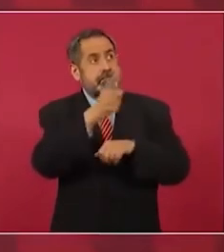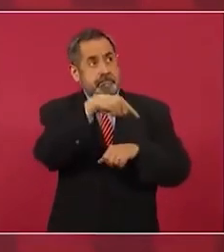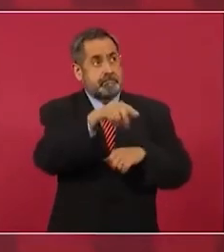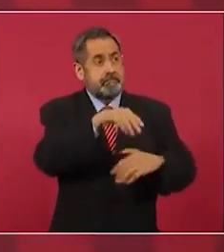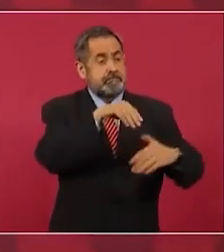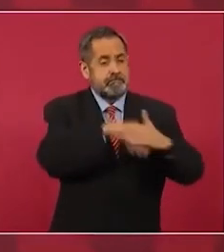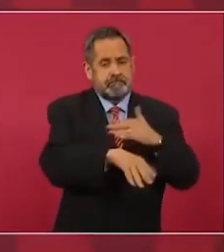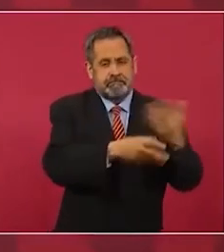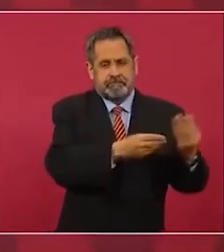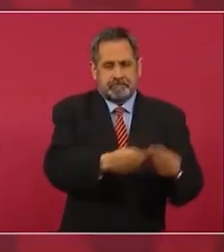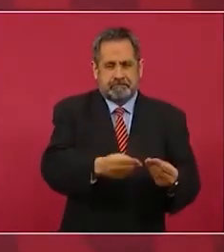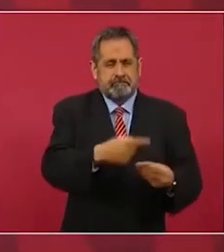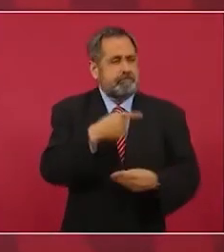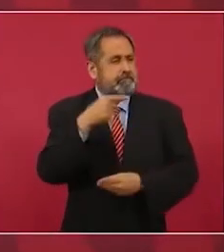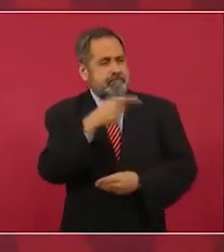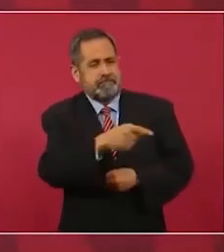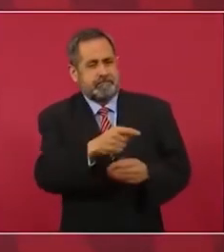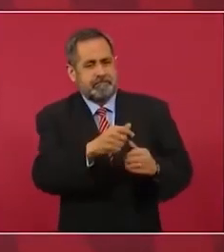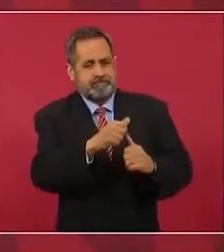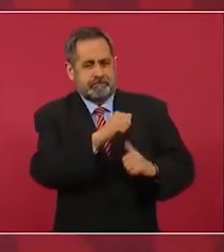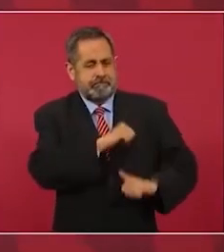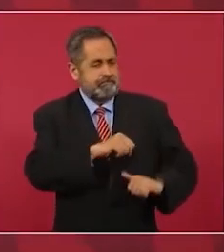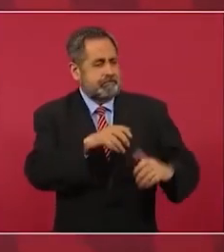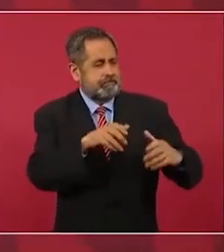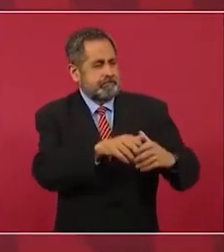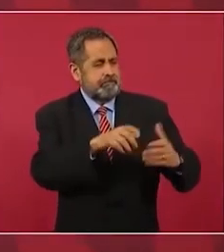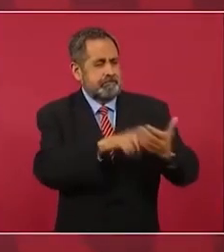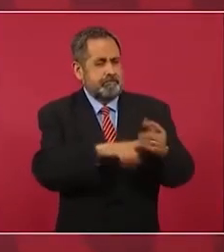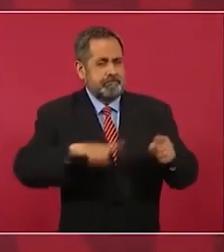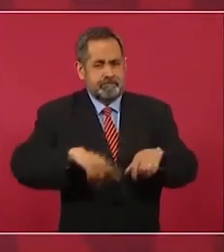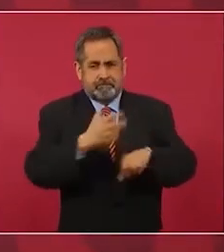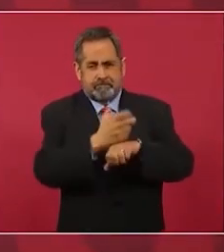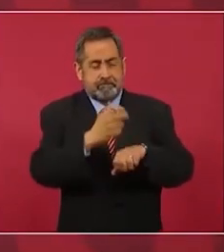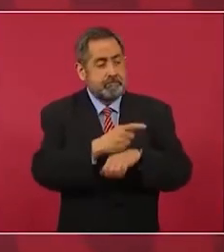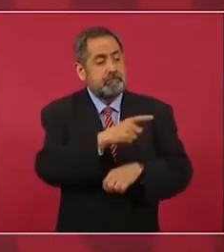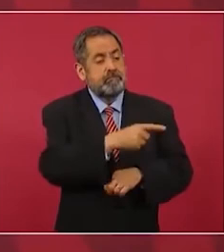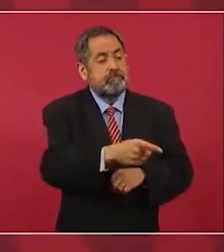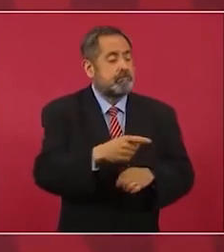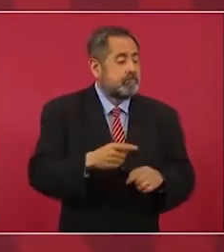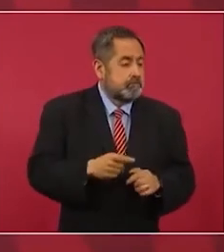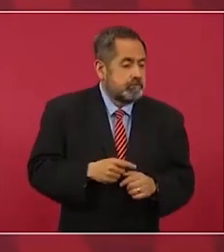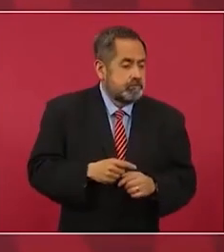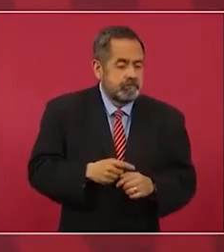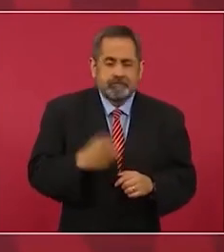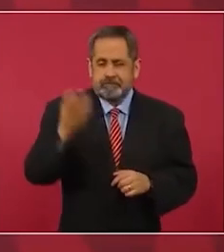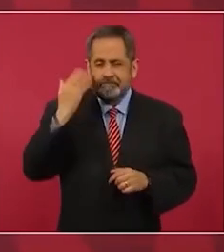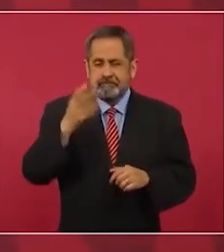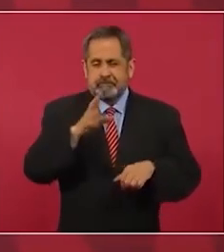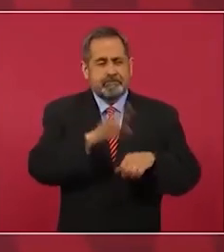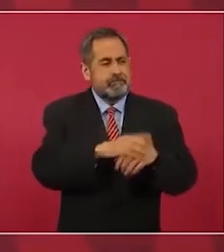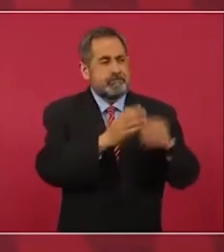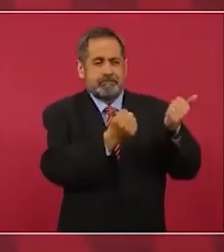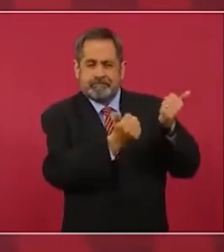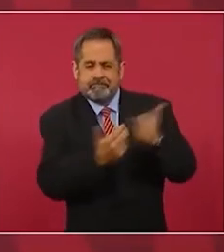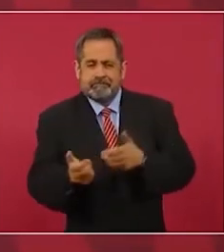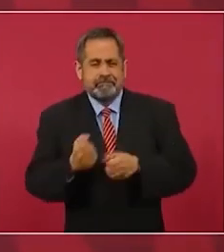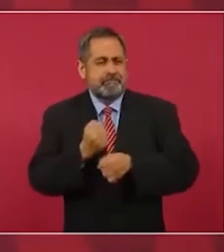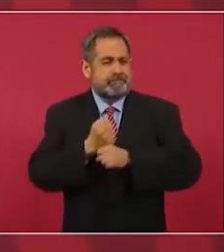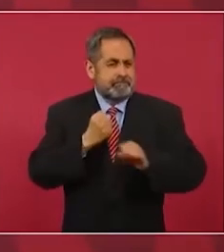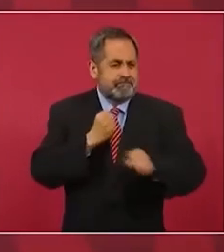a una de las agencias del gobierno de Estados Unidos introducir armas